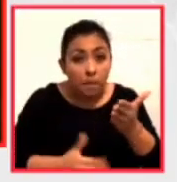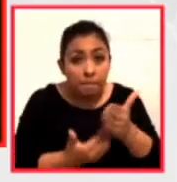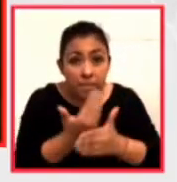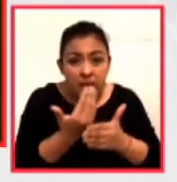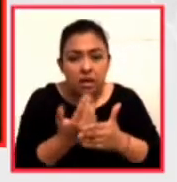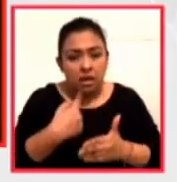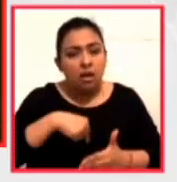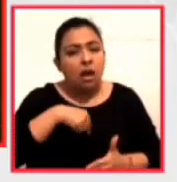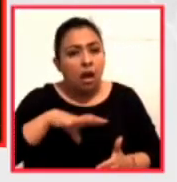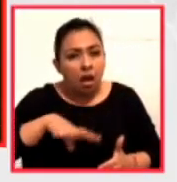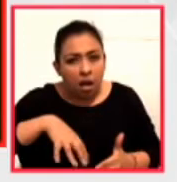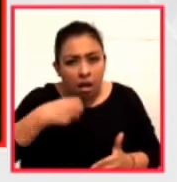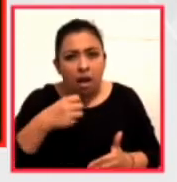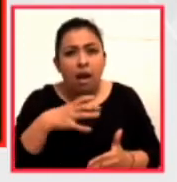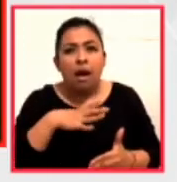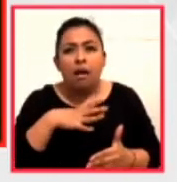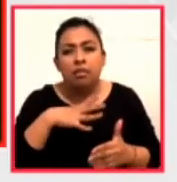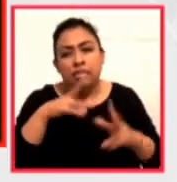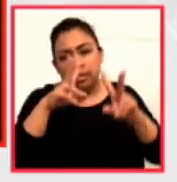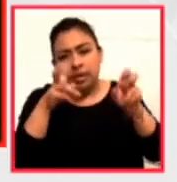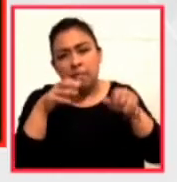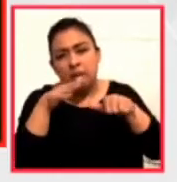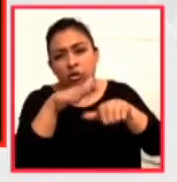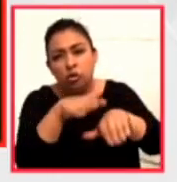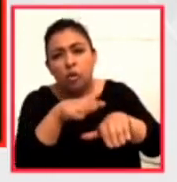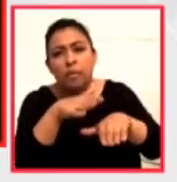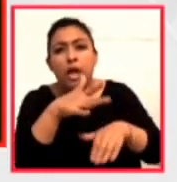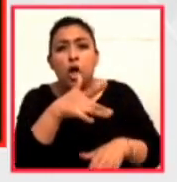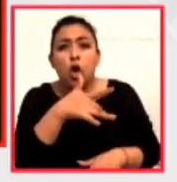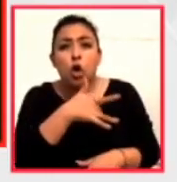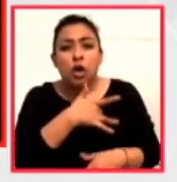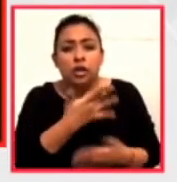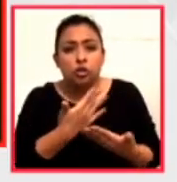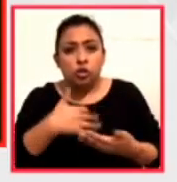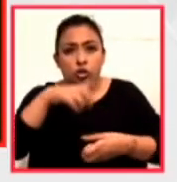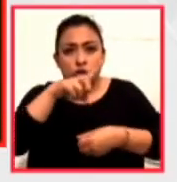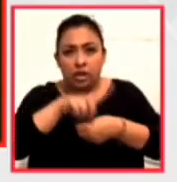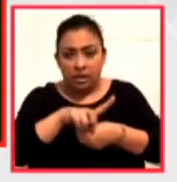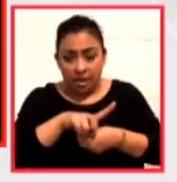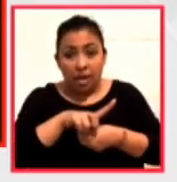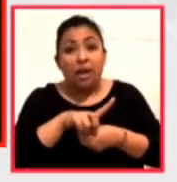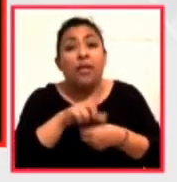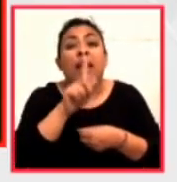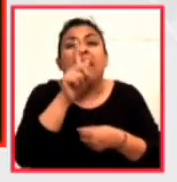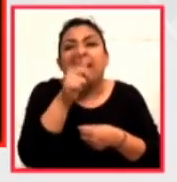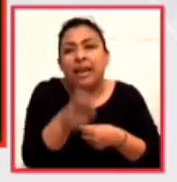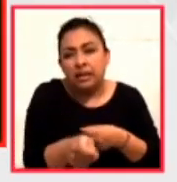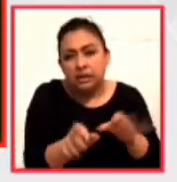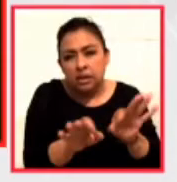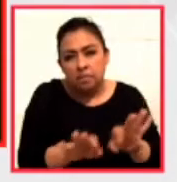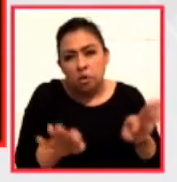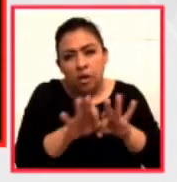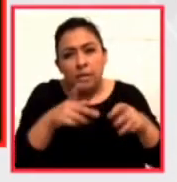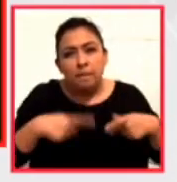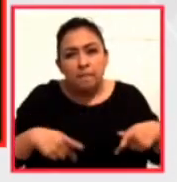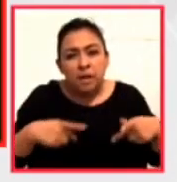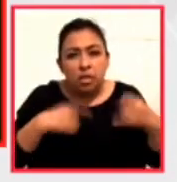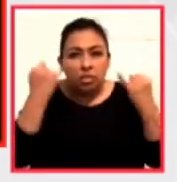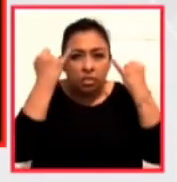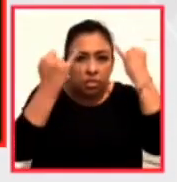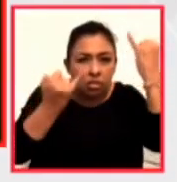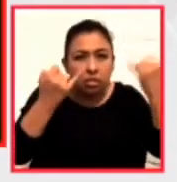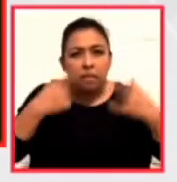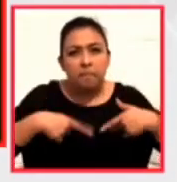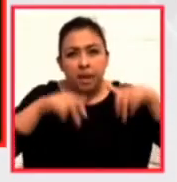tratando un tema que tiene que ver con el corazón de una sociedad, que son los creadores, los artistas.